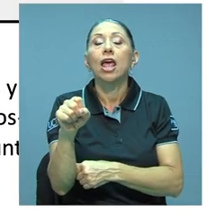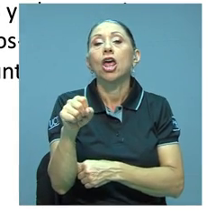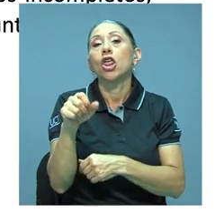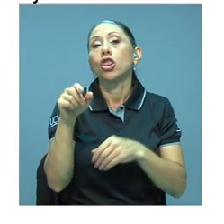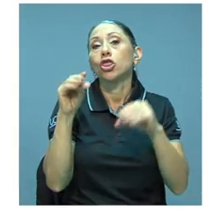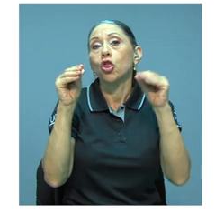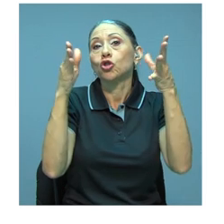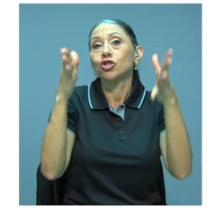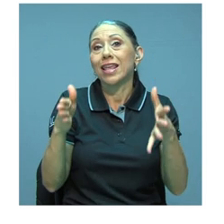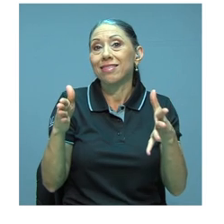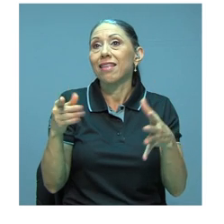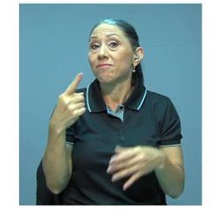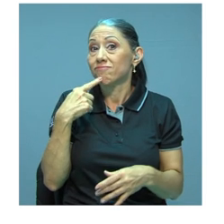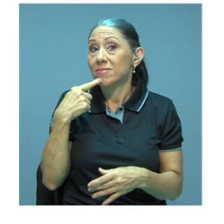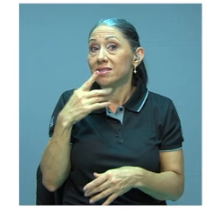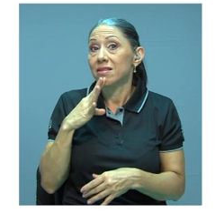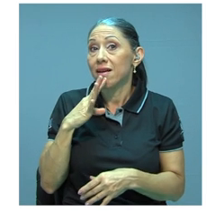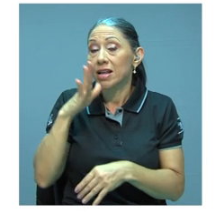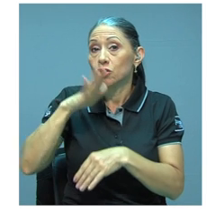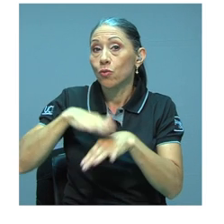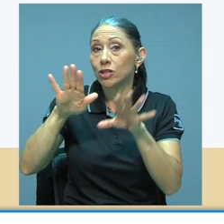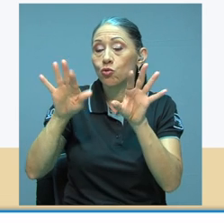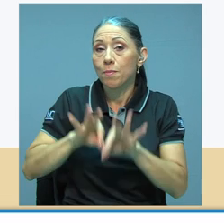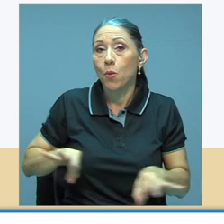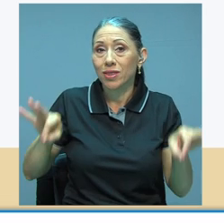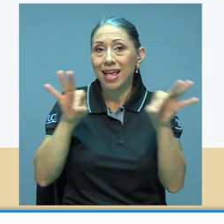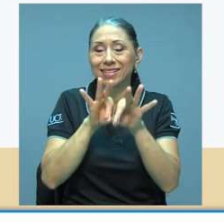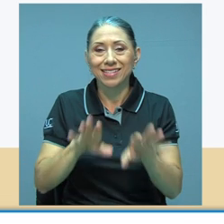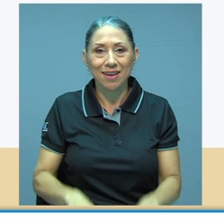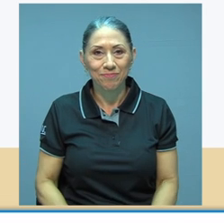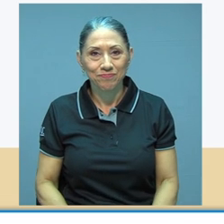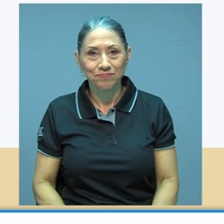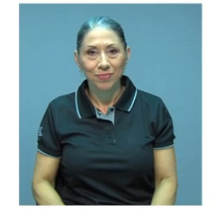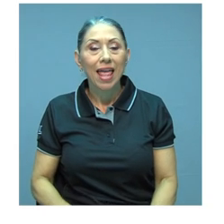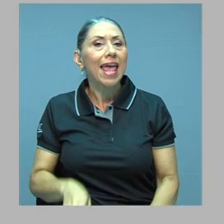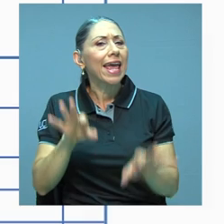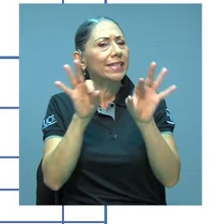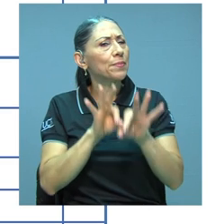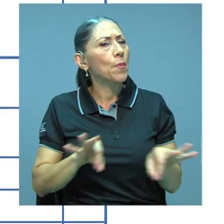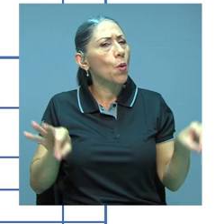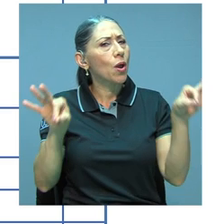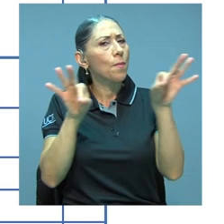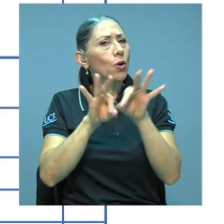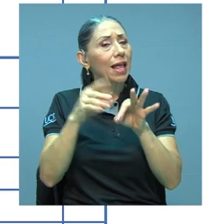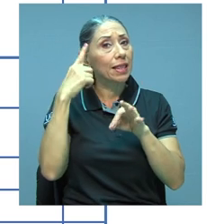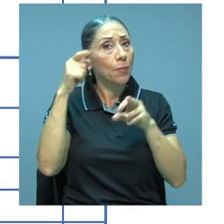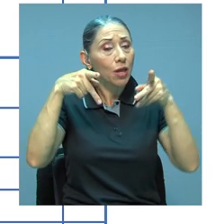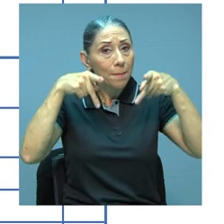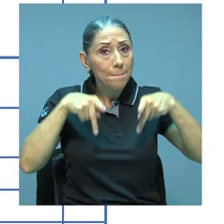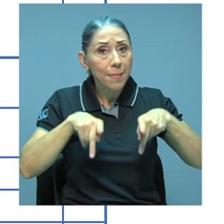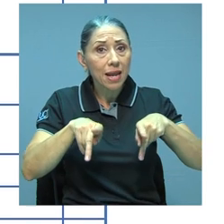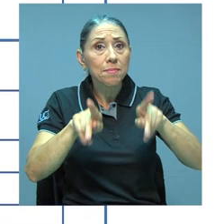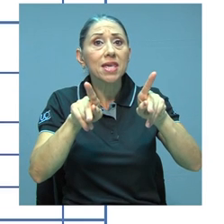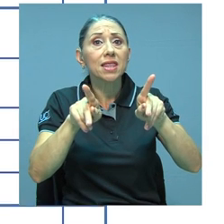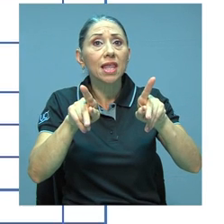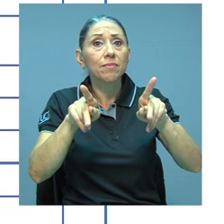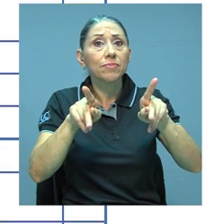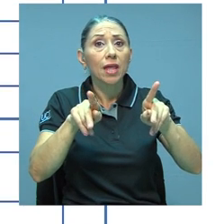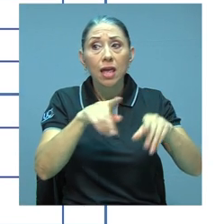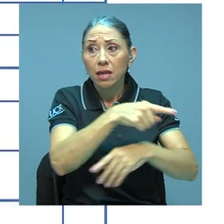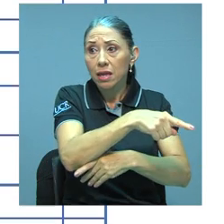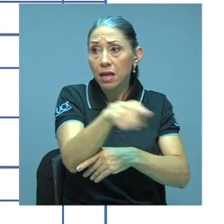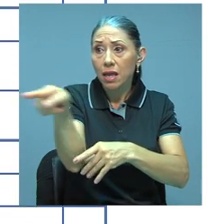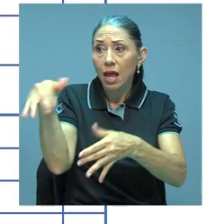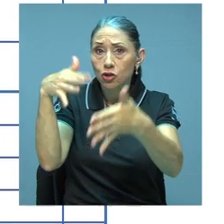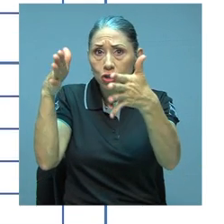importancia. Es muy importante porque permite, entre otras cosas, transparentar a la